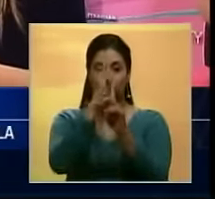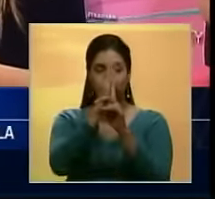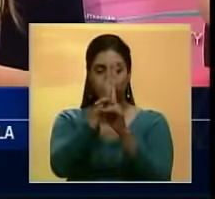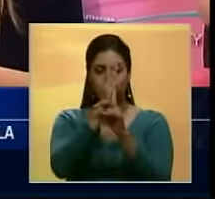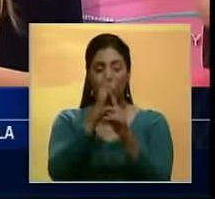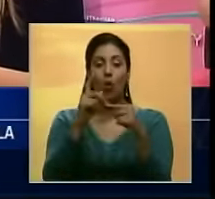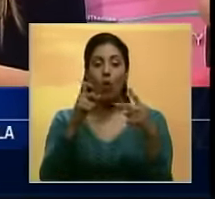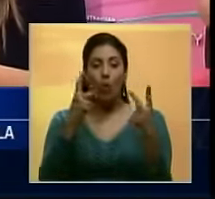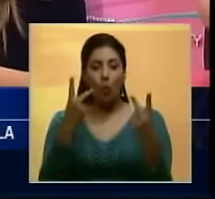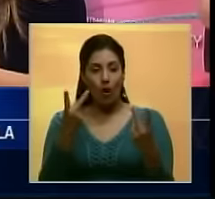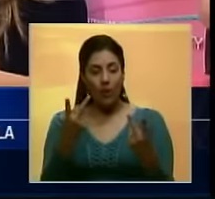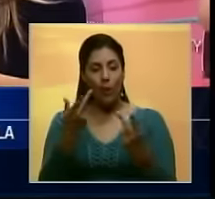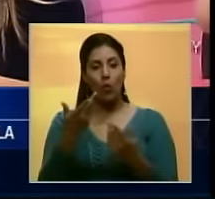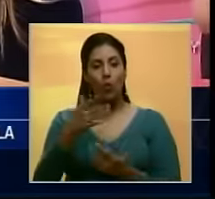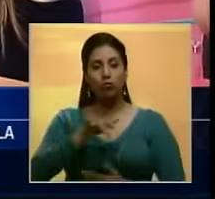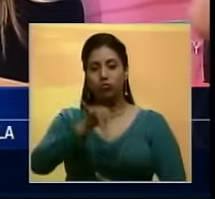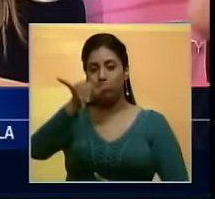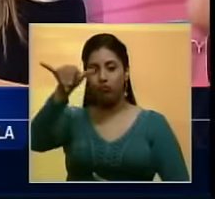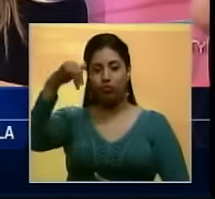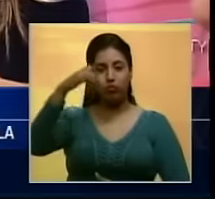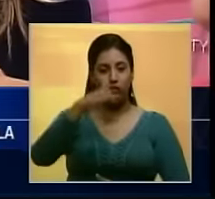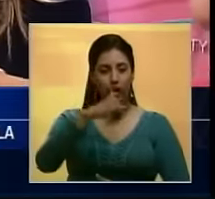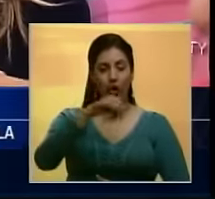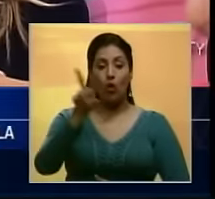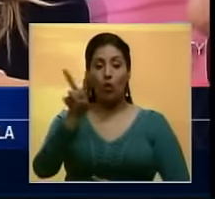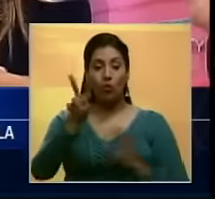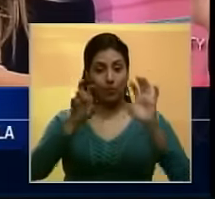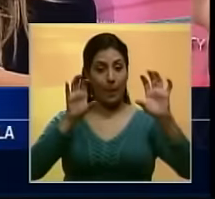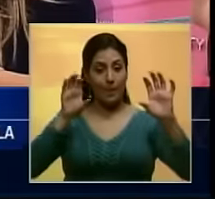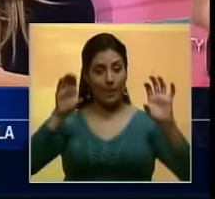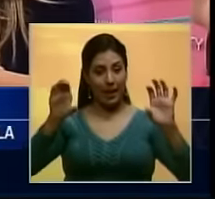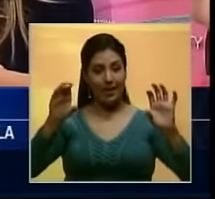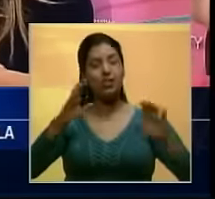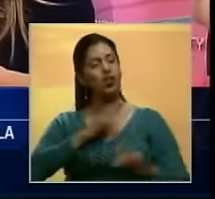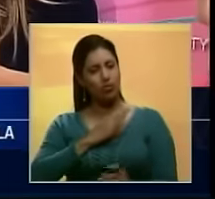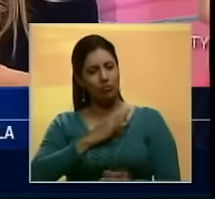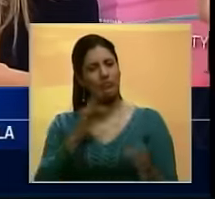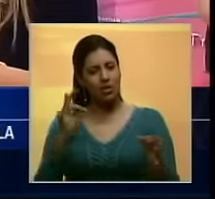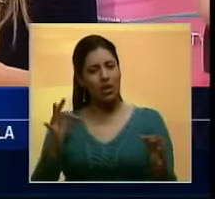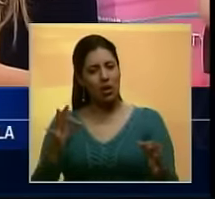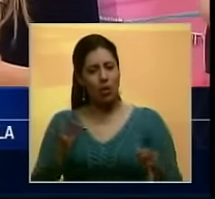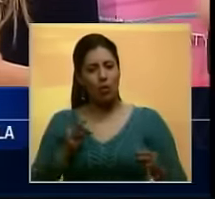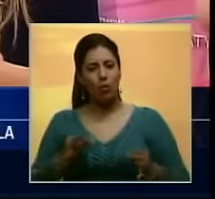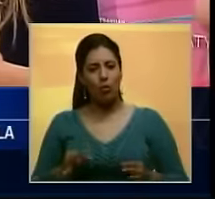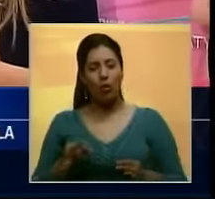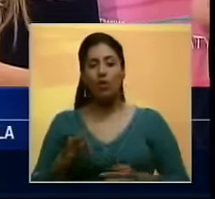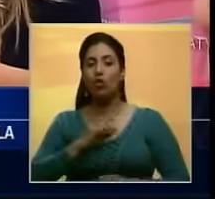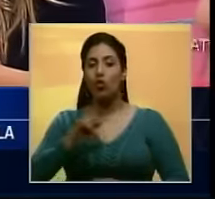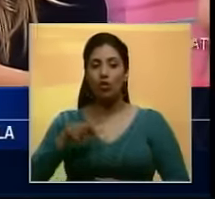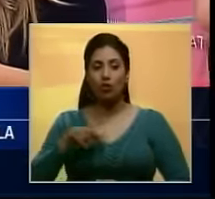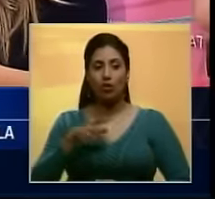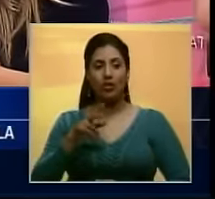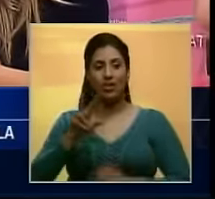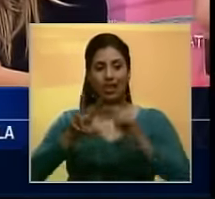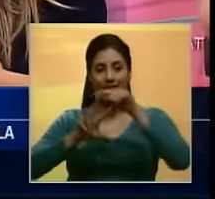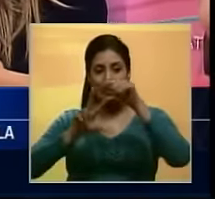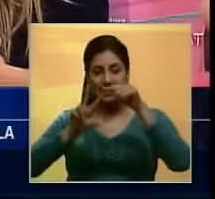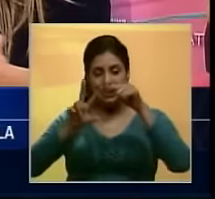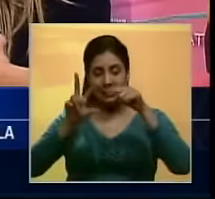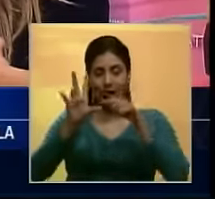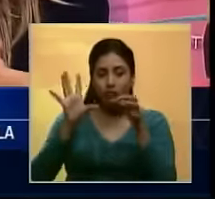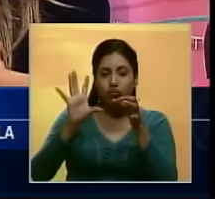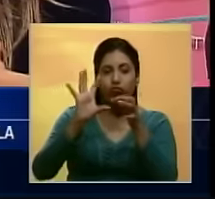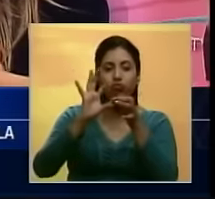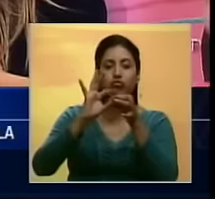vuelos entre los dos países estoy segura que nuestras relaciones van